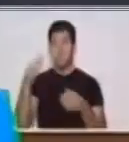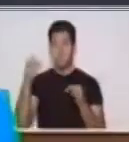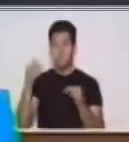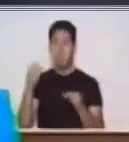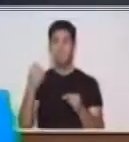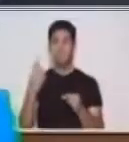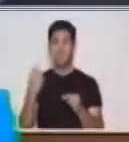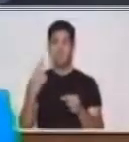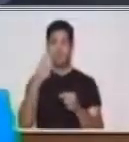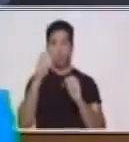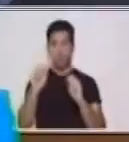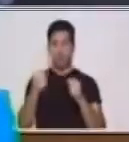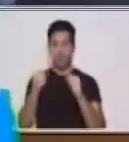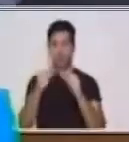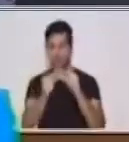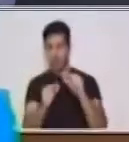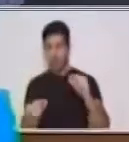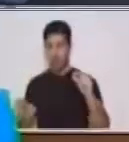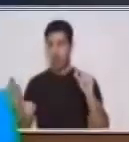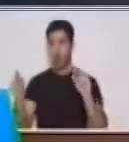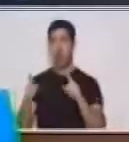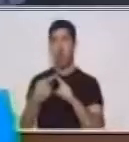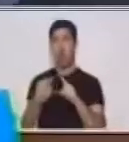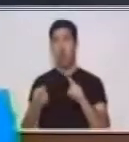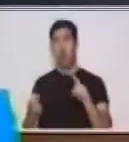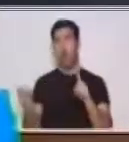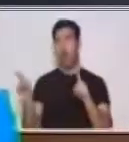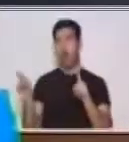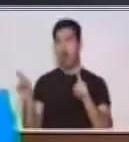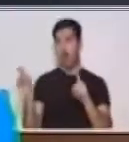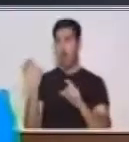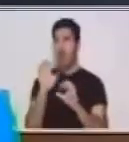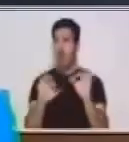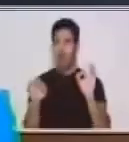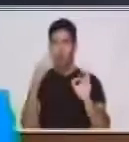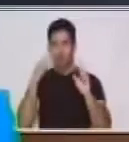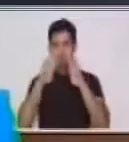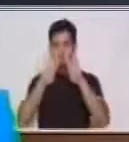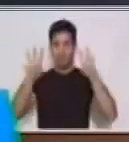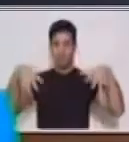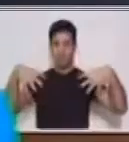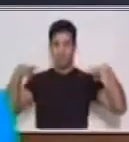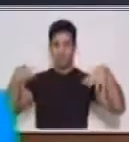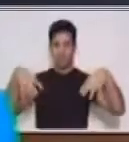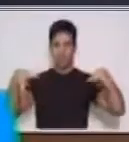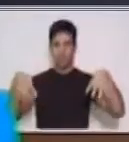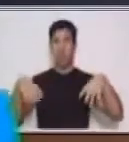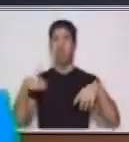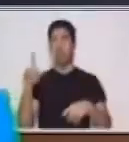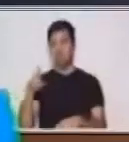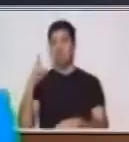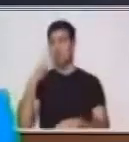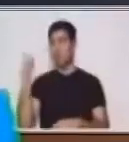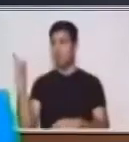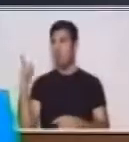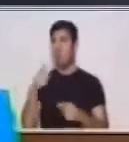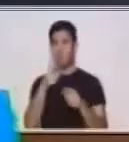su colita y sus flecos. ¿Cómo lo hacemos? Doblamos primeramente nuestra figura